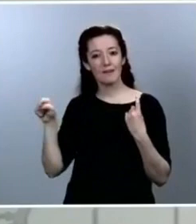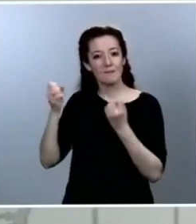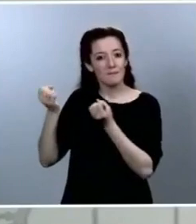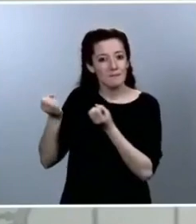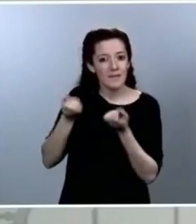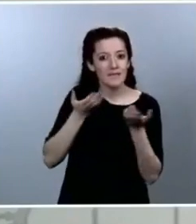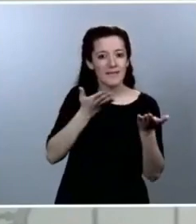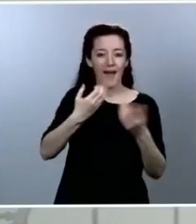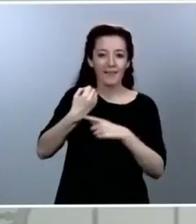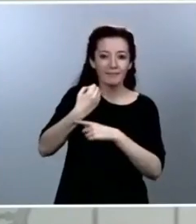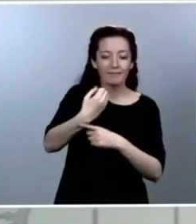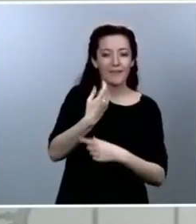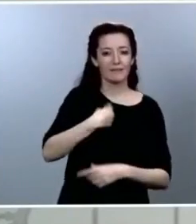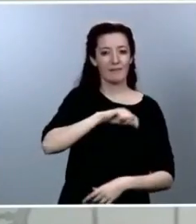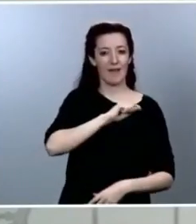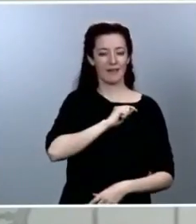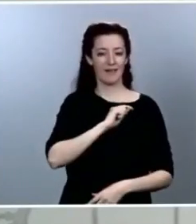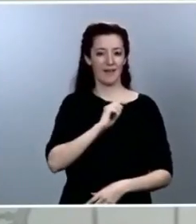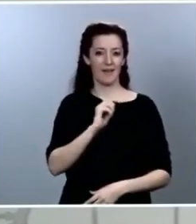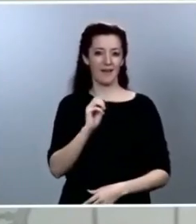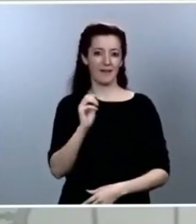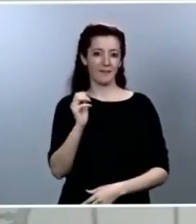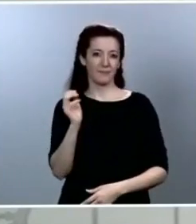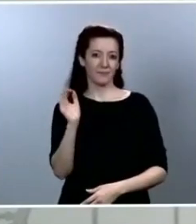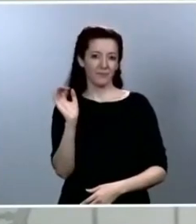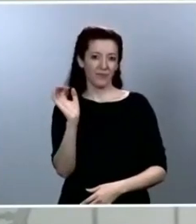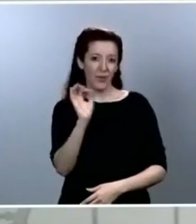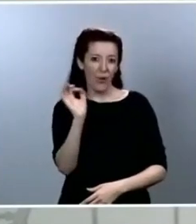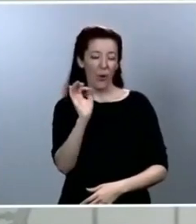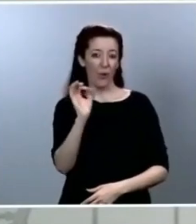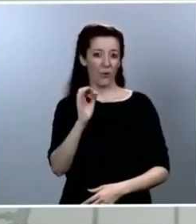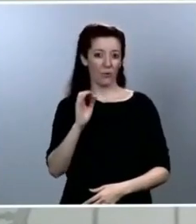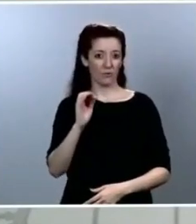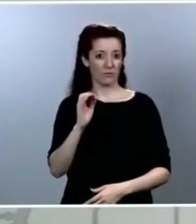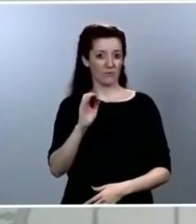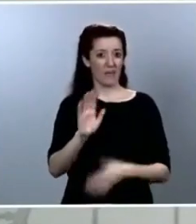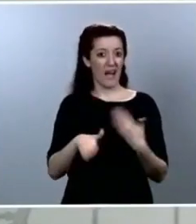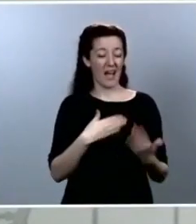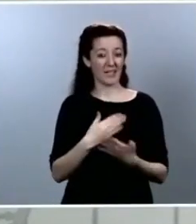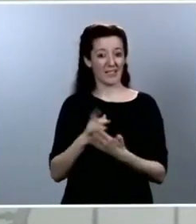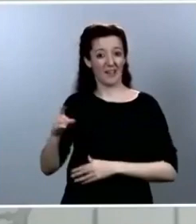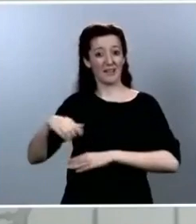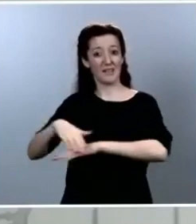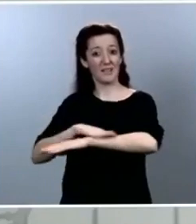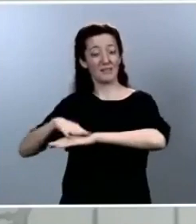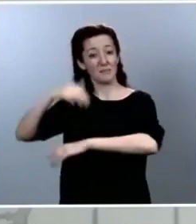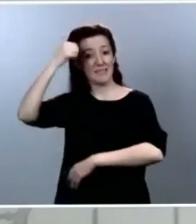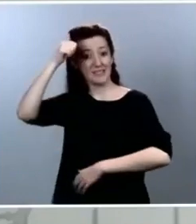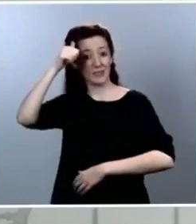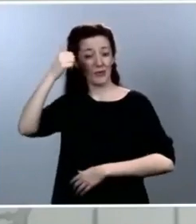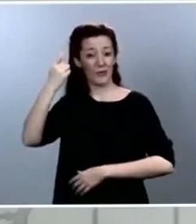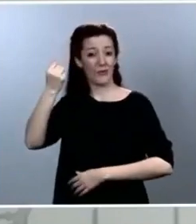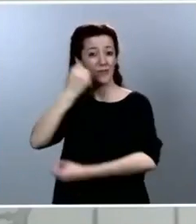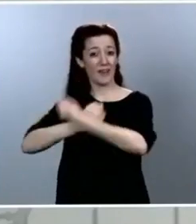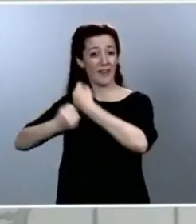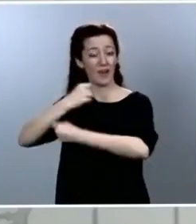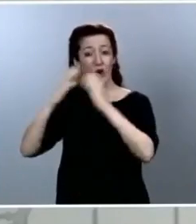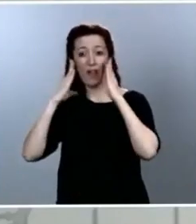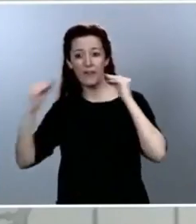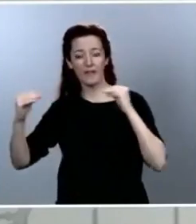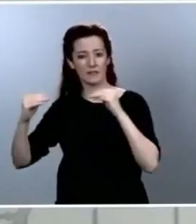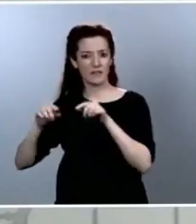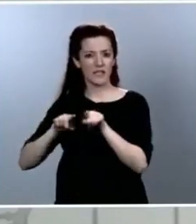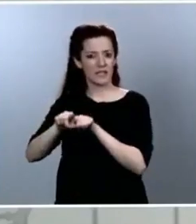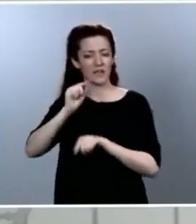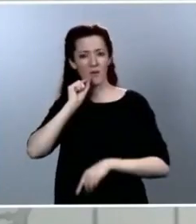consecuencia de esa crítica inmerecida que se hizo por parte, en este caso, del ministro de Finanzas holandés. Y en relación con la segunda de las preguntas,